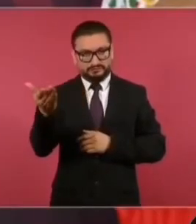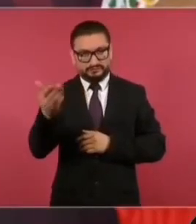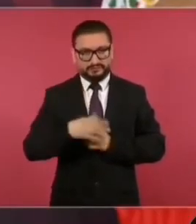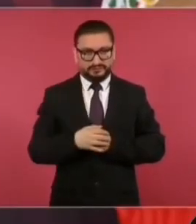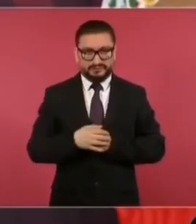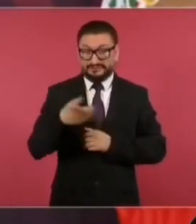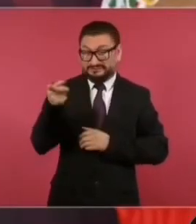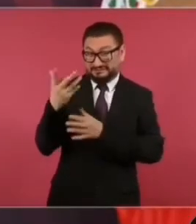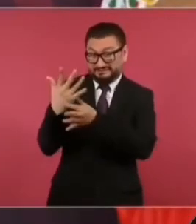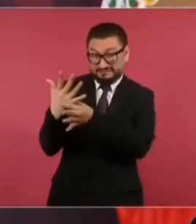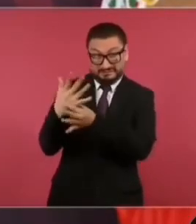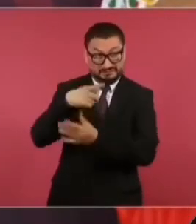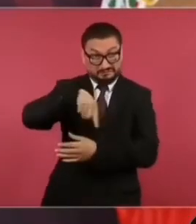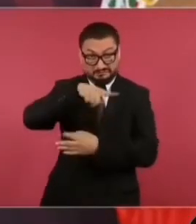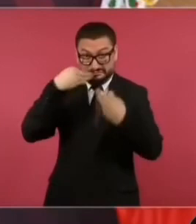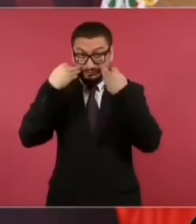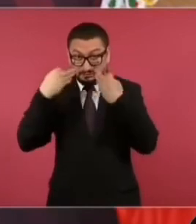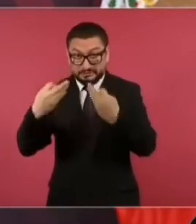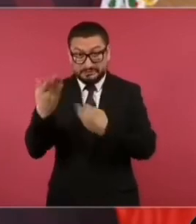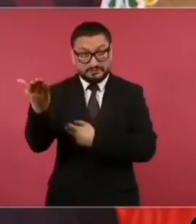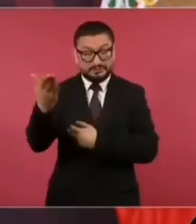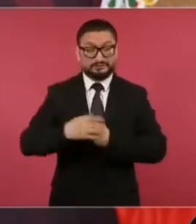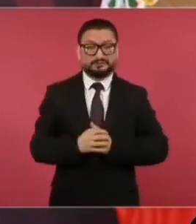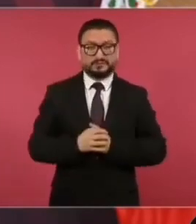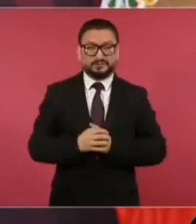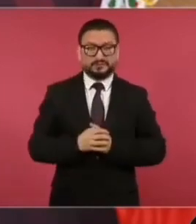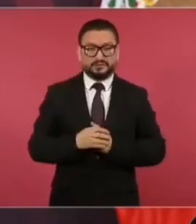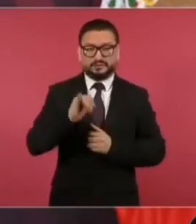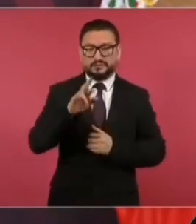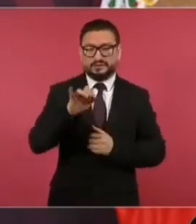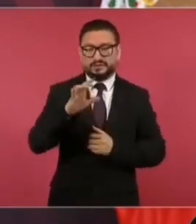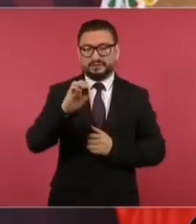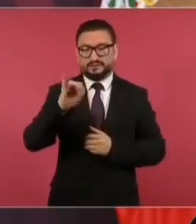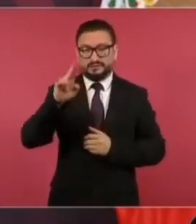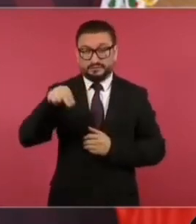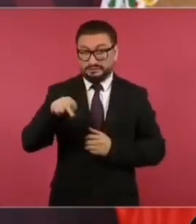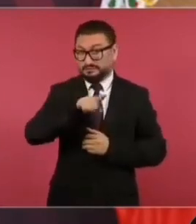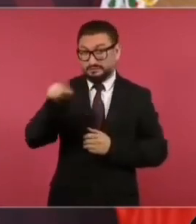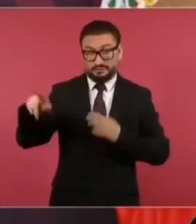miren lo que dice, o a Aguilar al camino, de